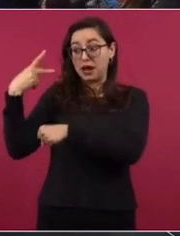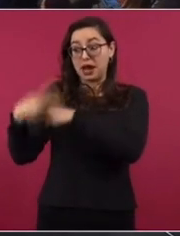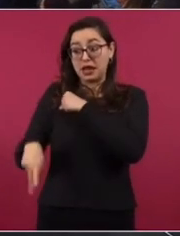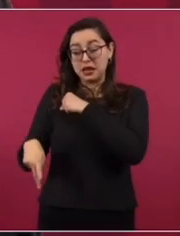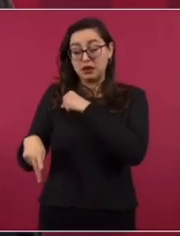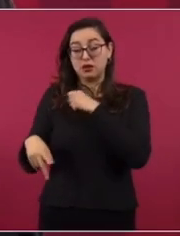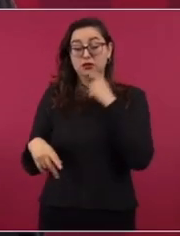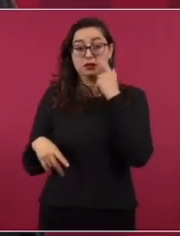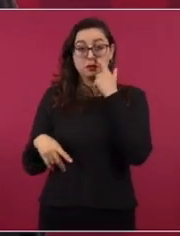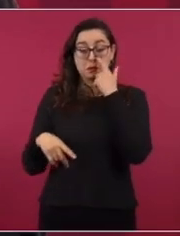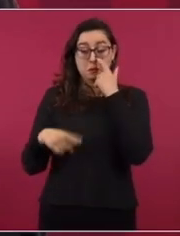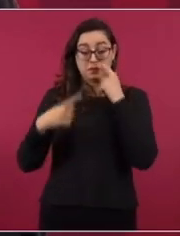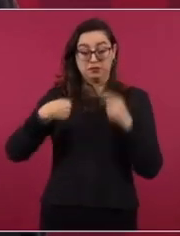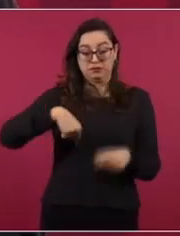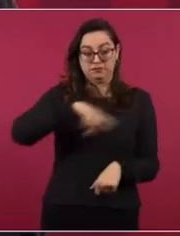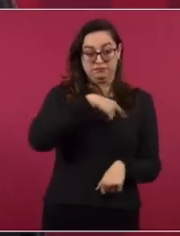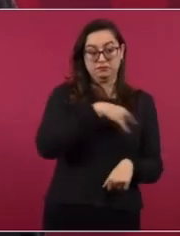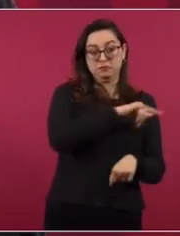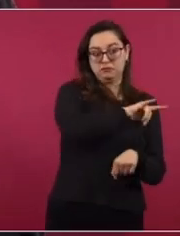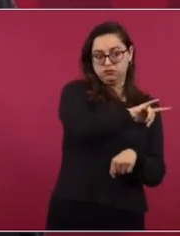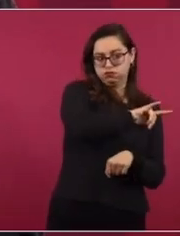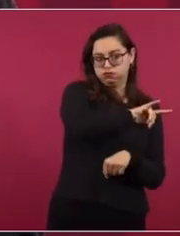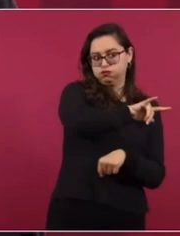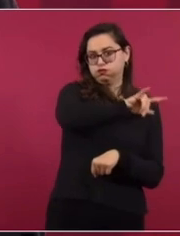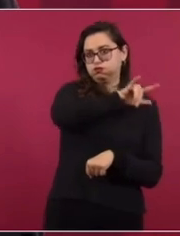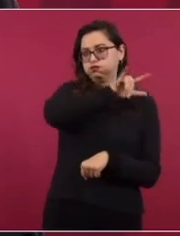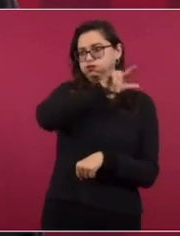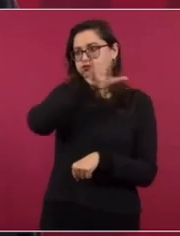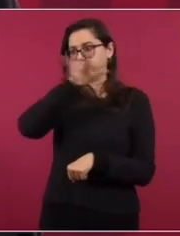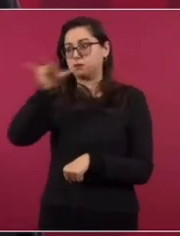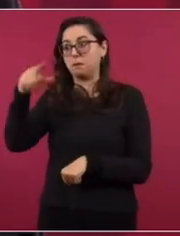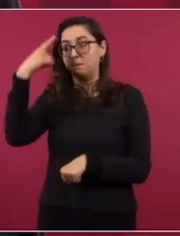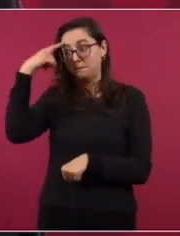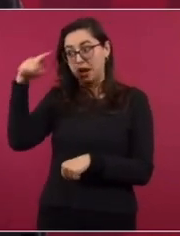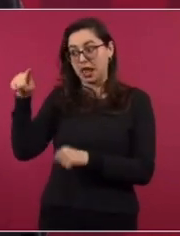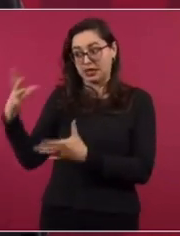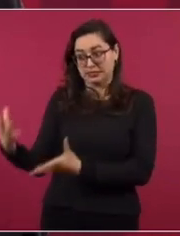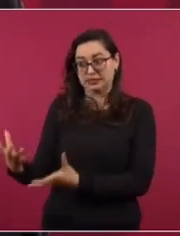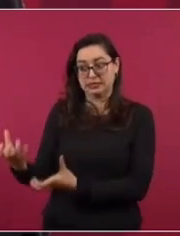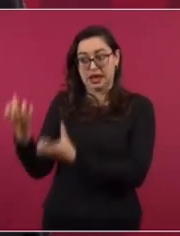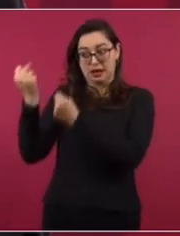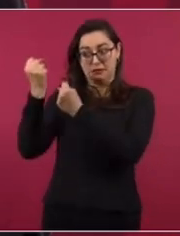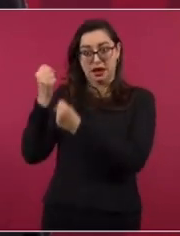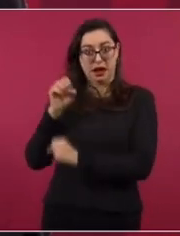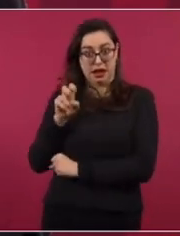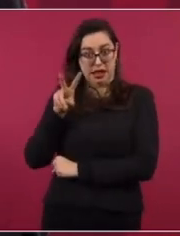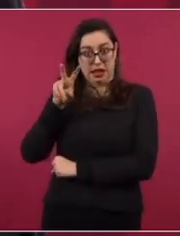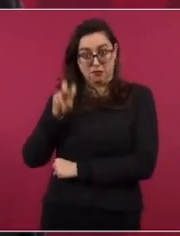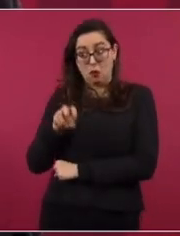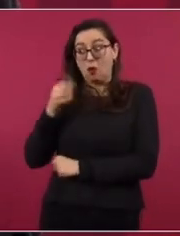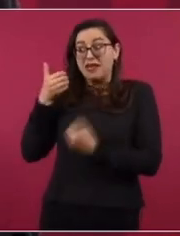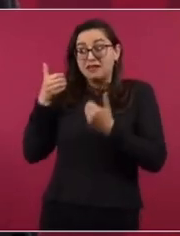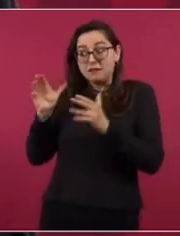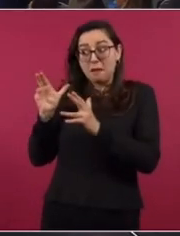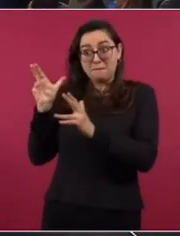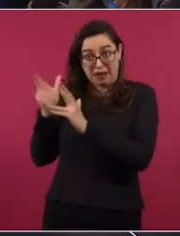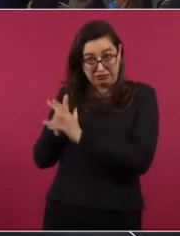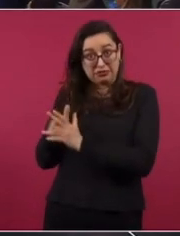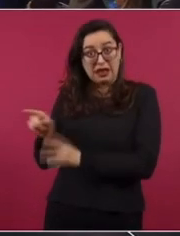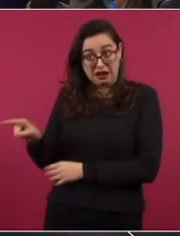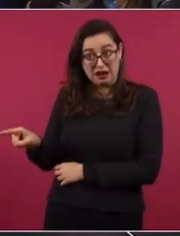y dan la orden de no